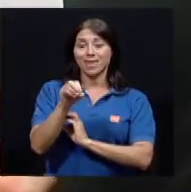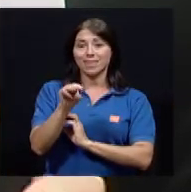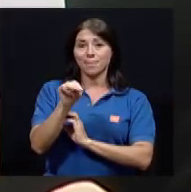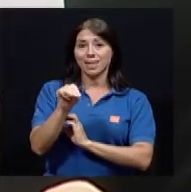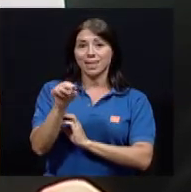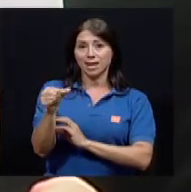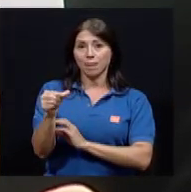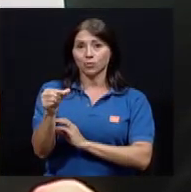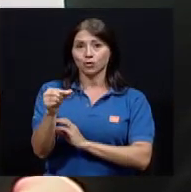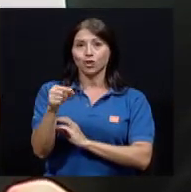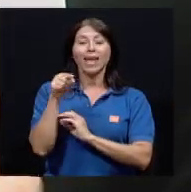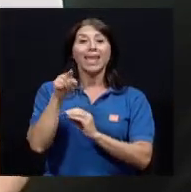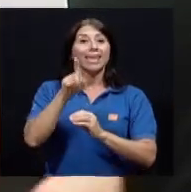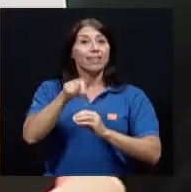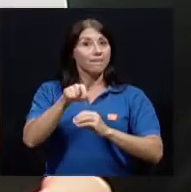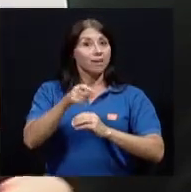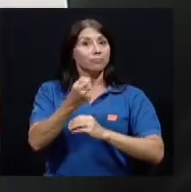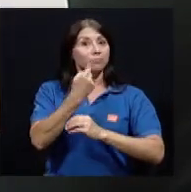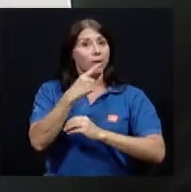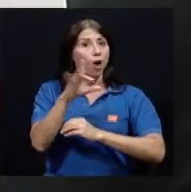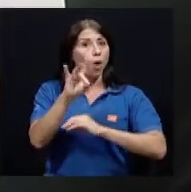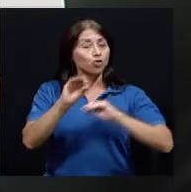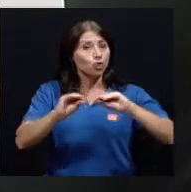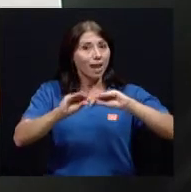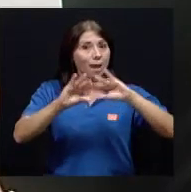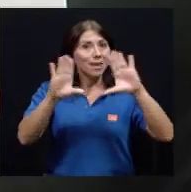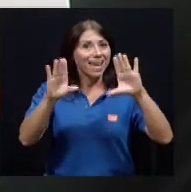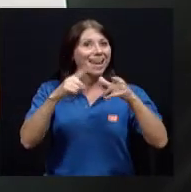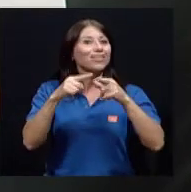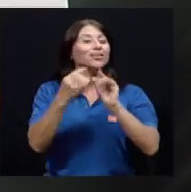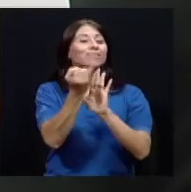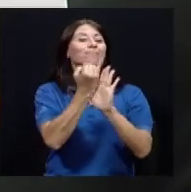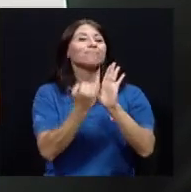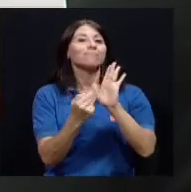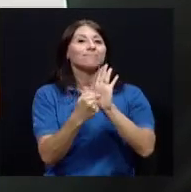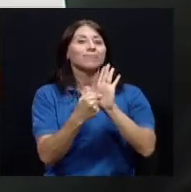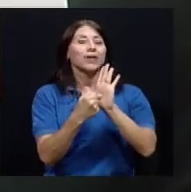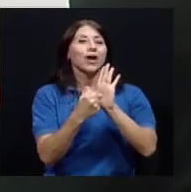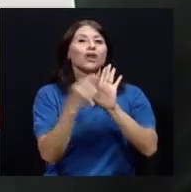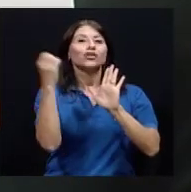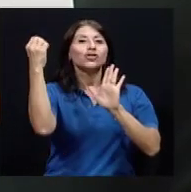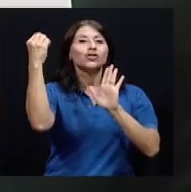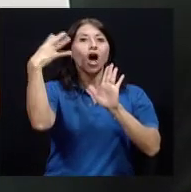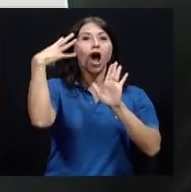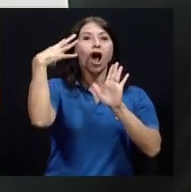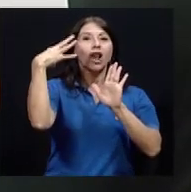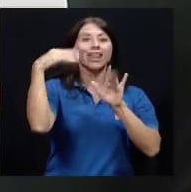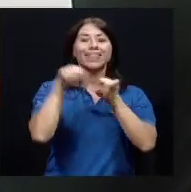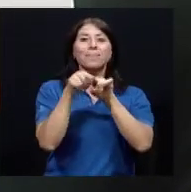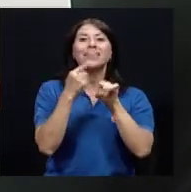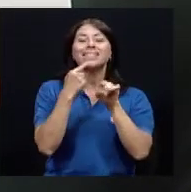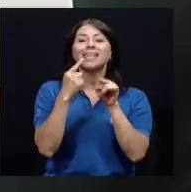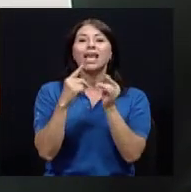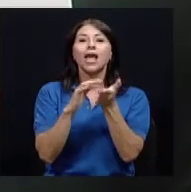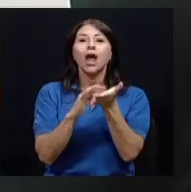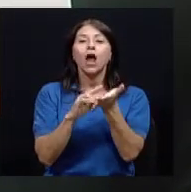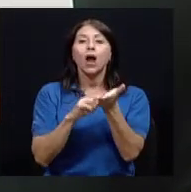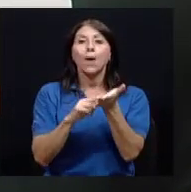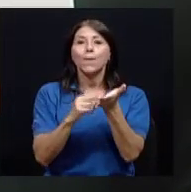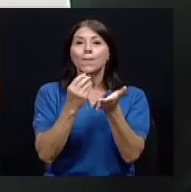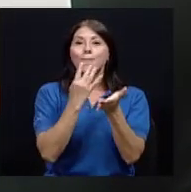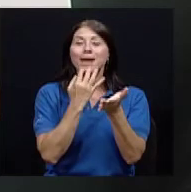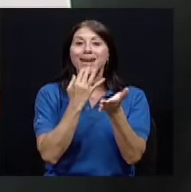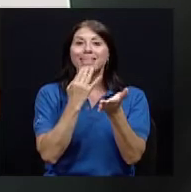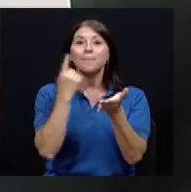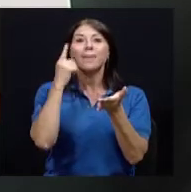viene con un semáforo verde que dice tomar con comida cuando aplicamos esto en las farmacias cuando tenemos por ejemplo personas que no saben leer